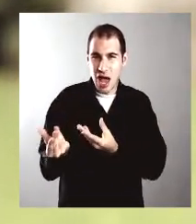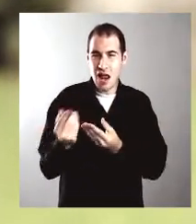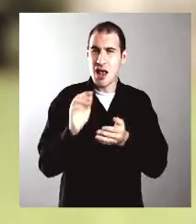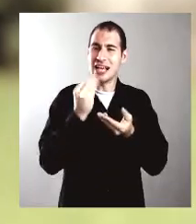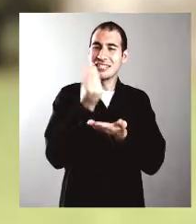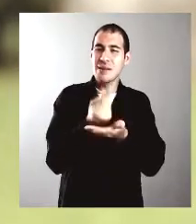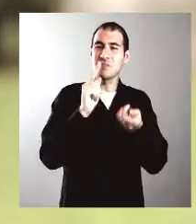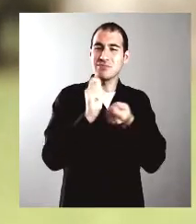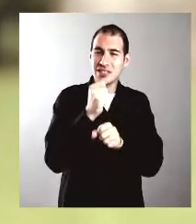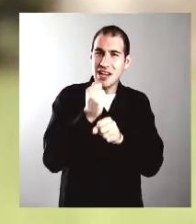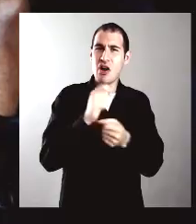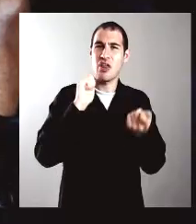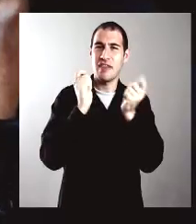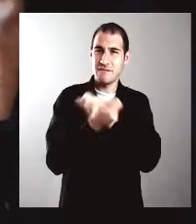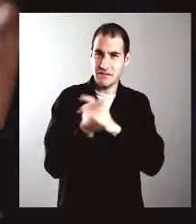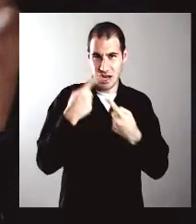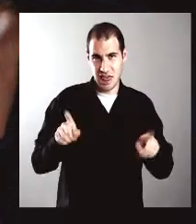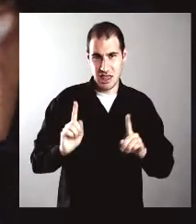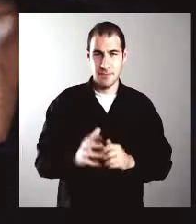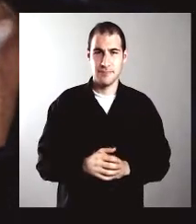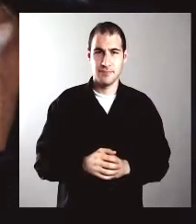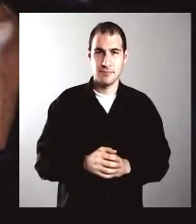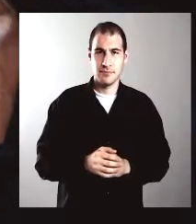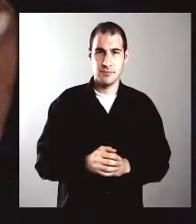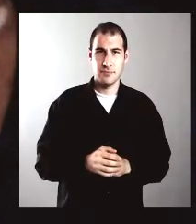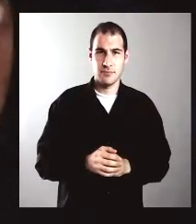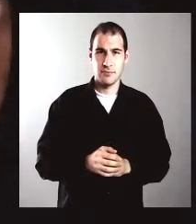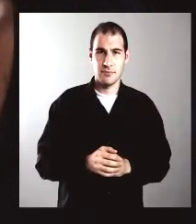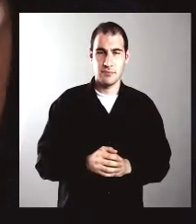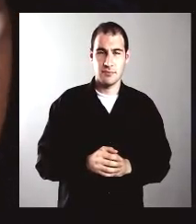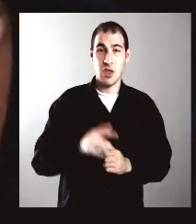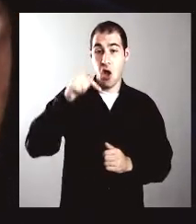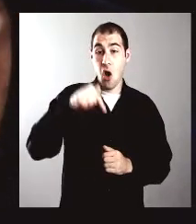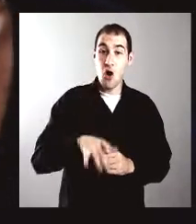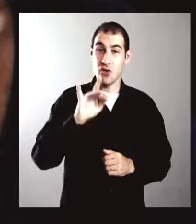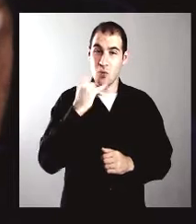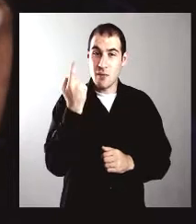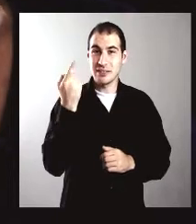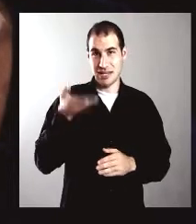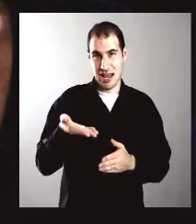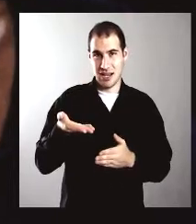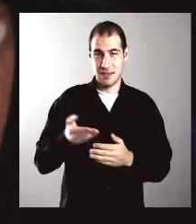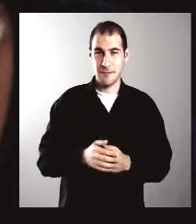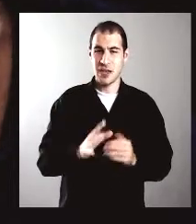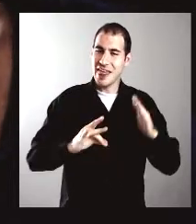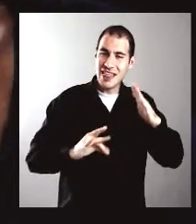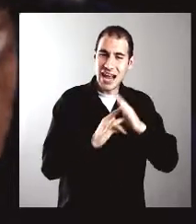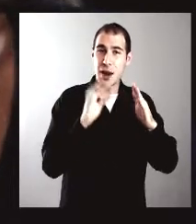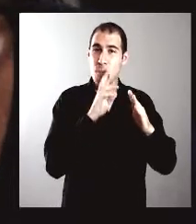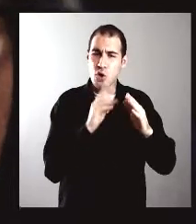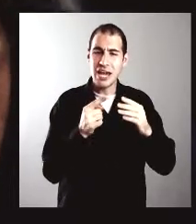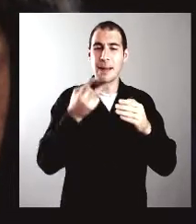funciones en muchos sentidos. El hecho de que hoy nuestra universidad tenga decanas,